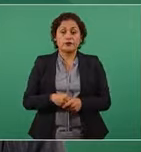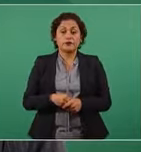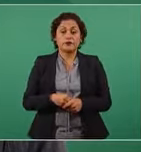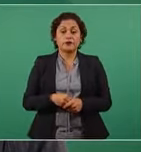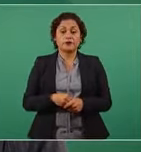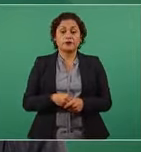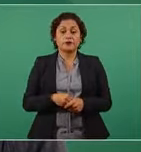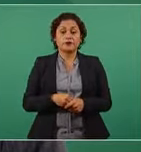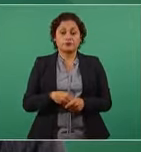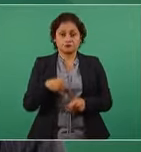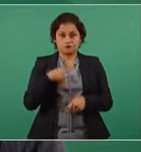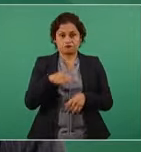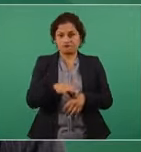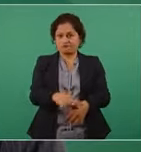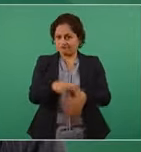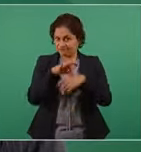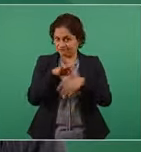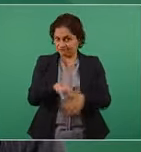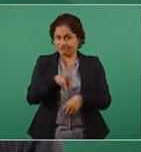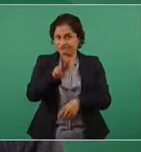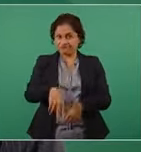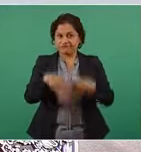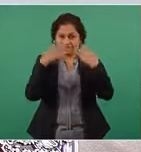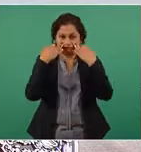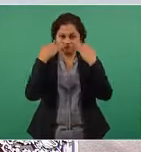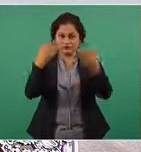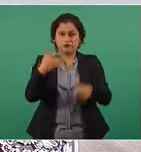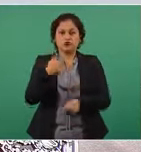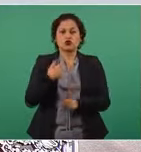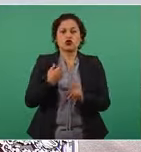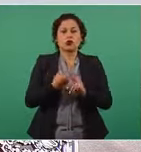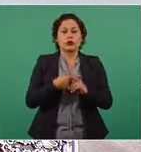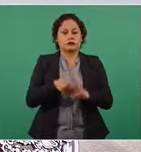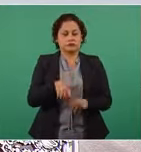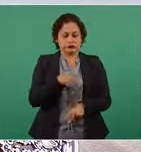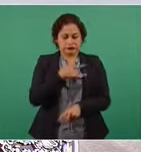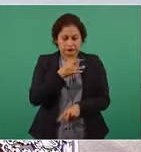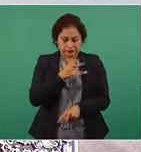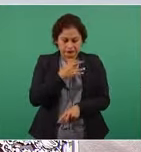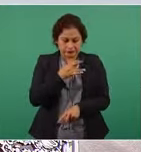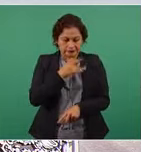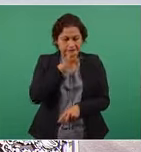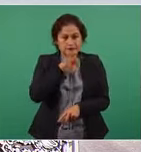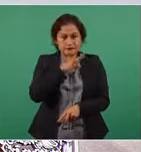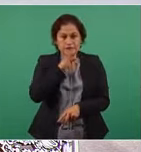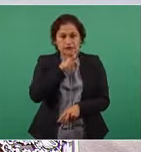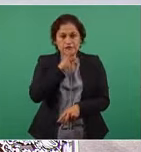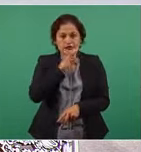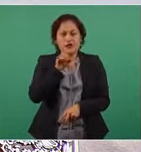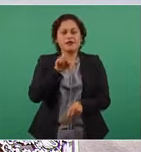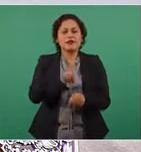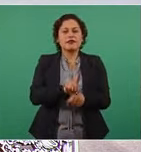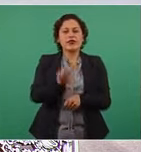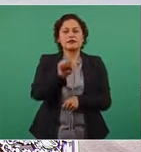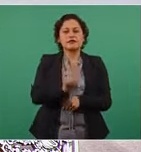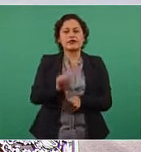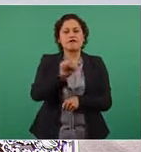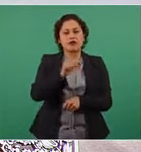directa, en carne propia, empecé a tener síntomas sábado en la noche